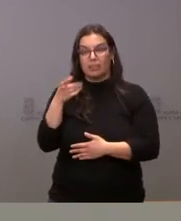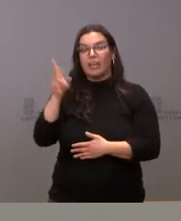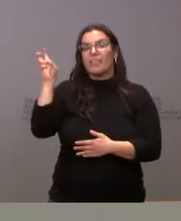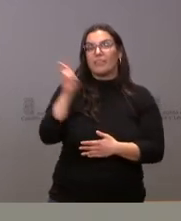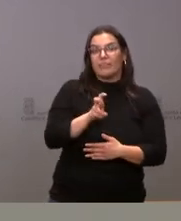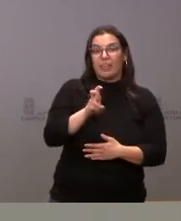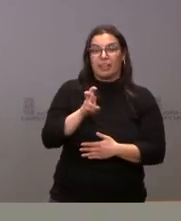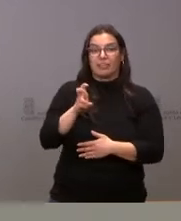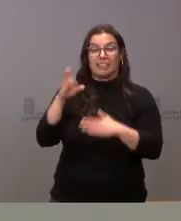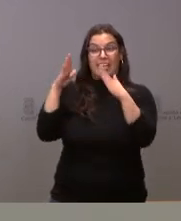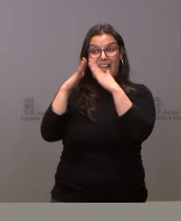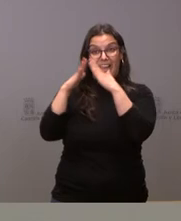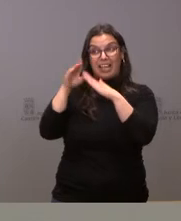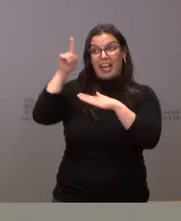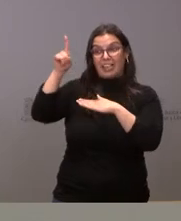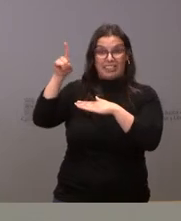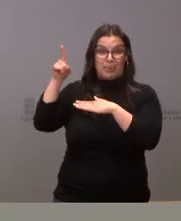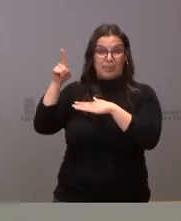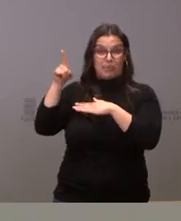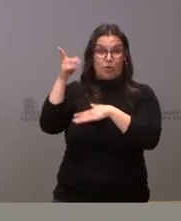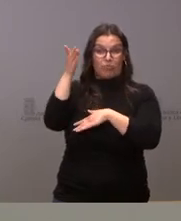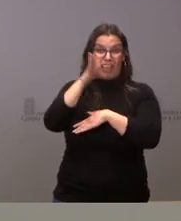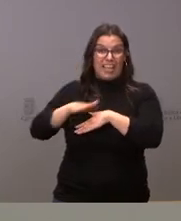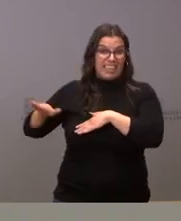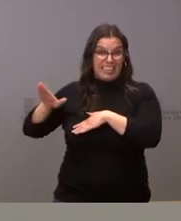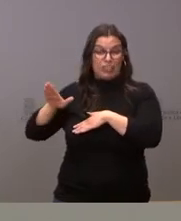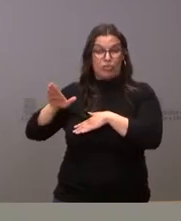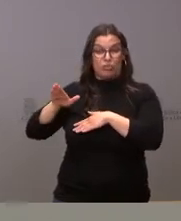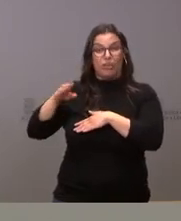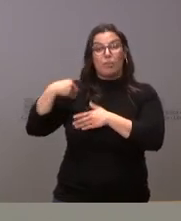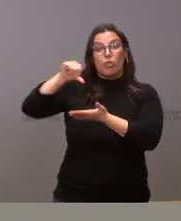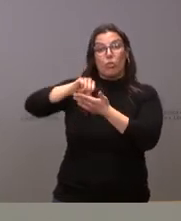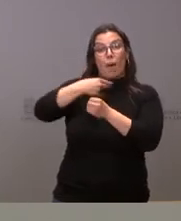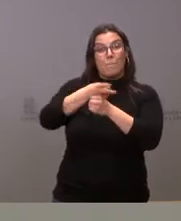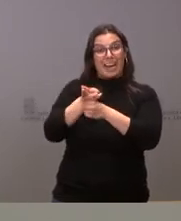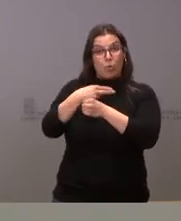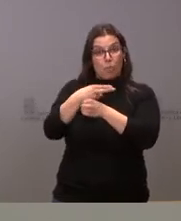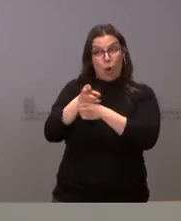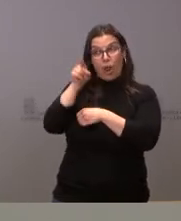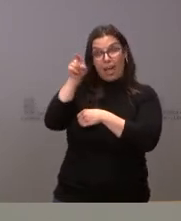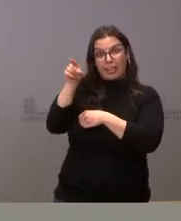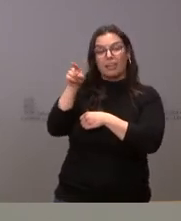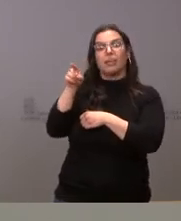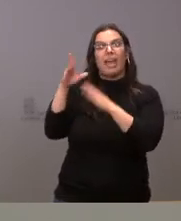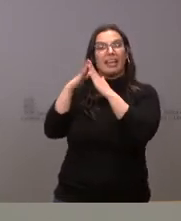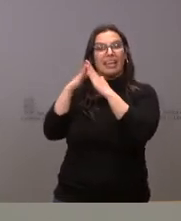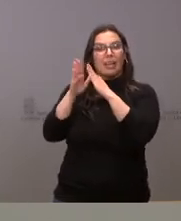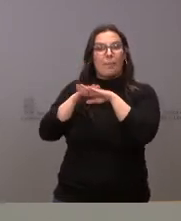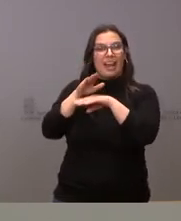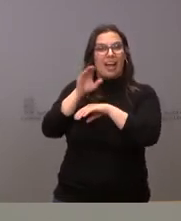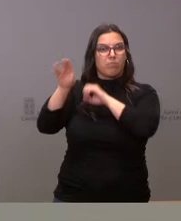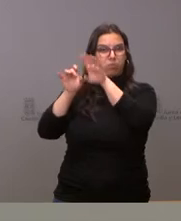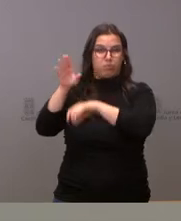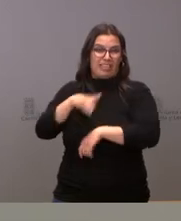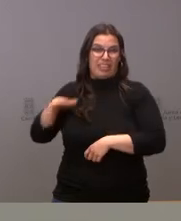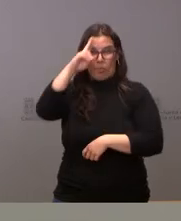un orfanato bombardeado ubicado en Mariupol, en Ucrania. Y, por tanto, sobre este ámbito la Junta no ha tenido que